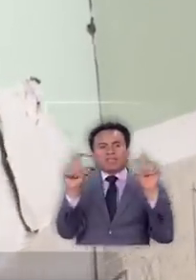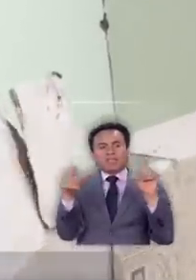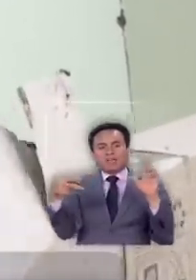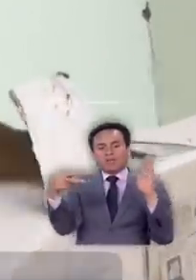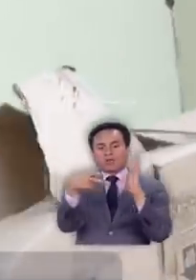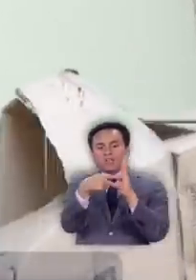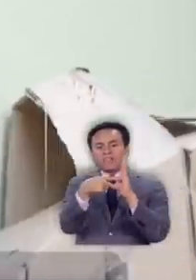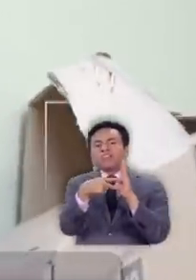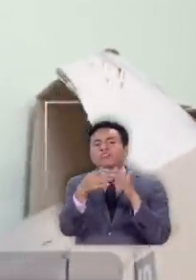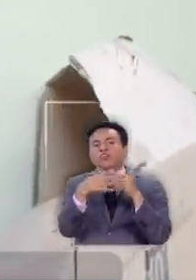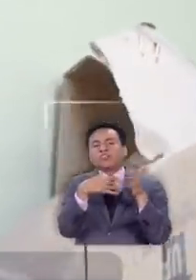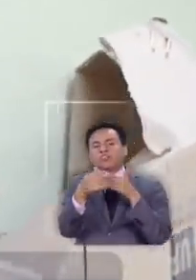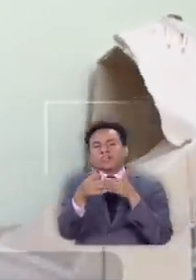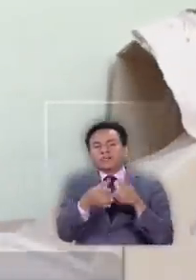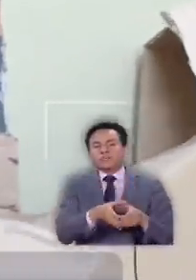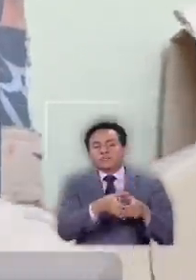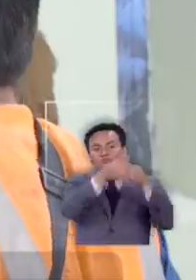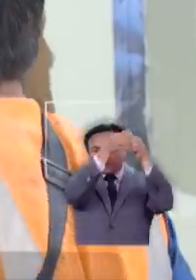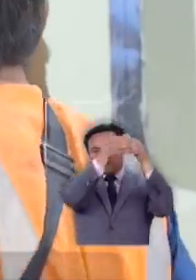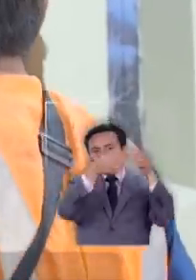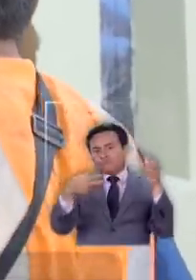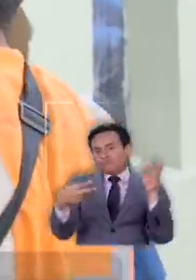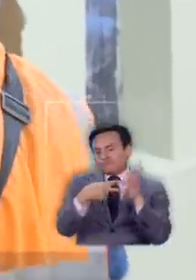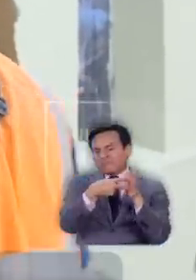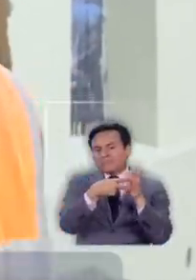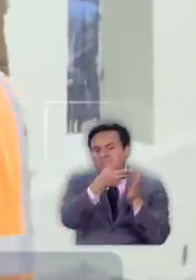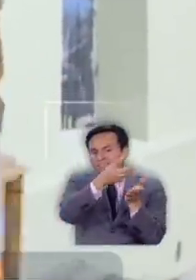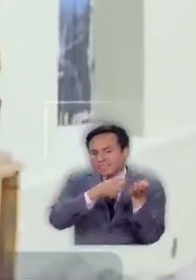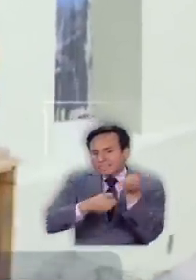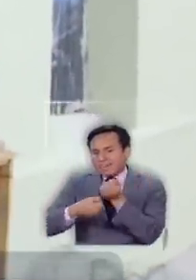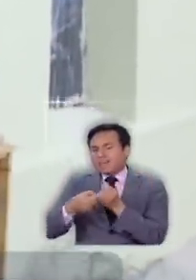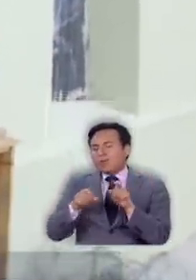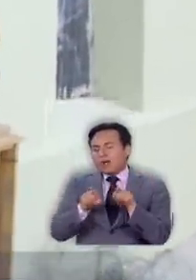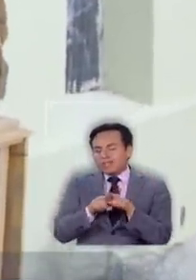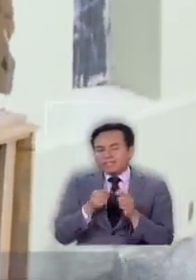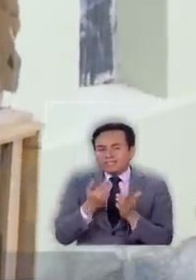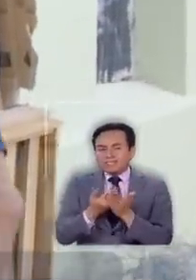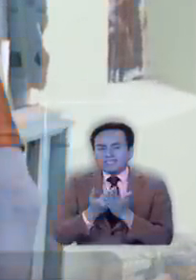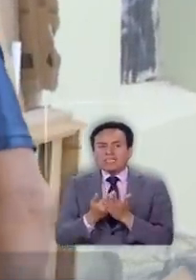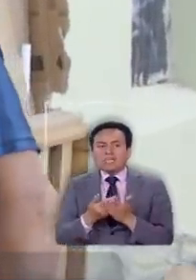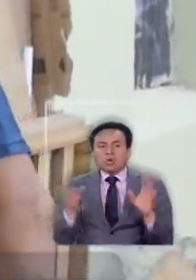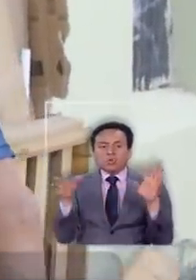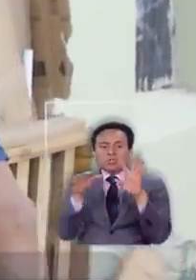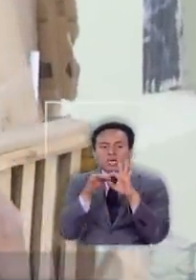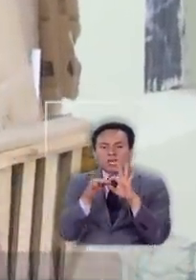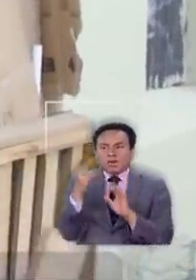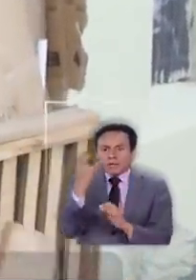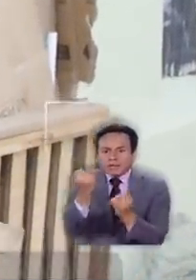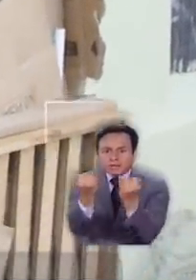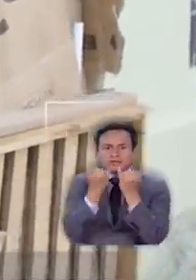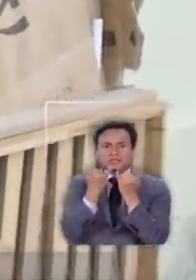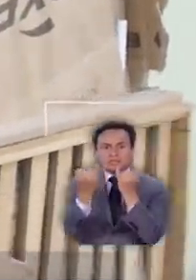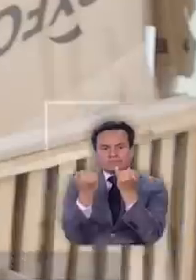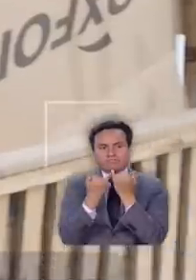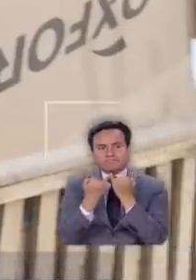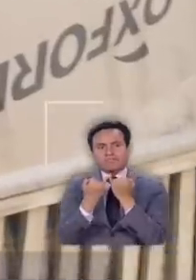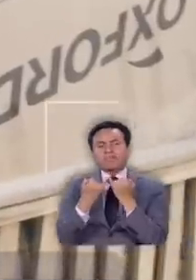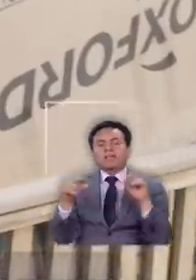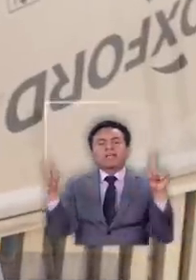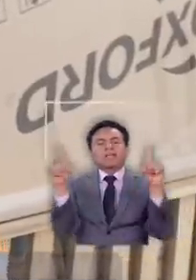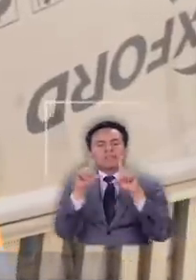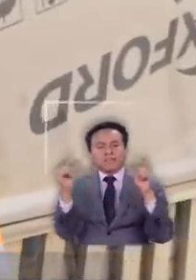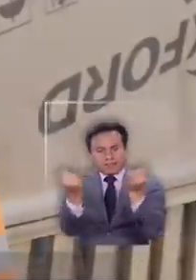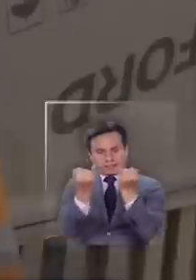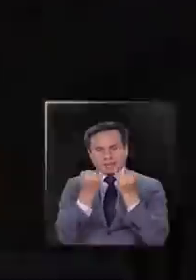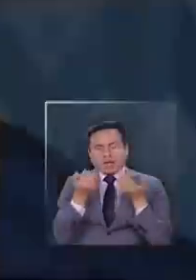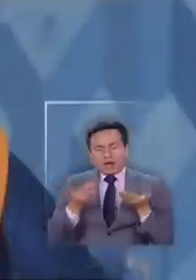la corriente que saca desde un poste de la esquina solo así se ha logrado conectar con la emergencia y te informar por la tele no más